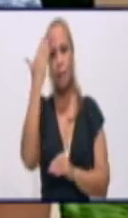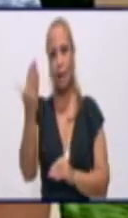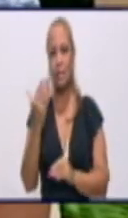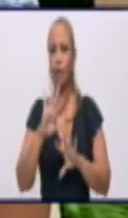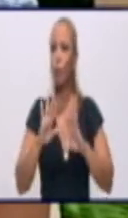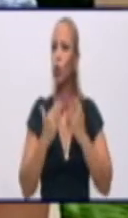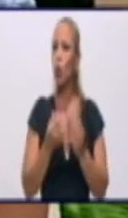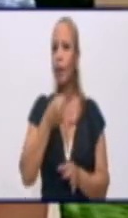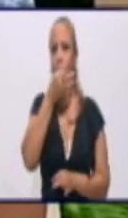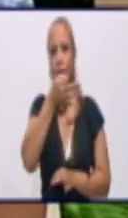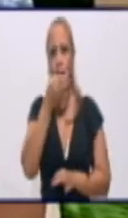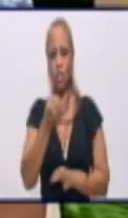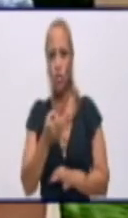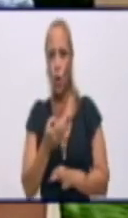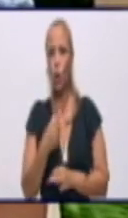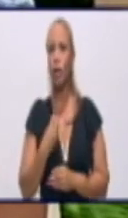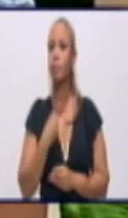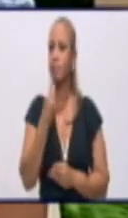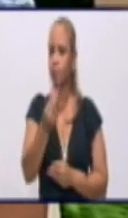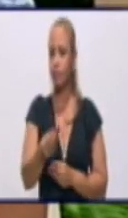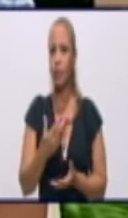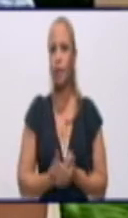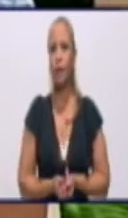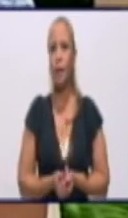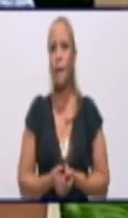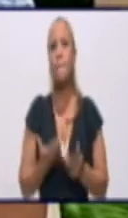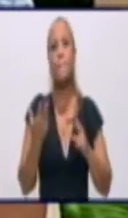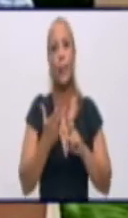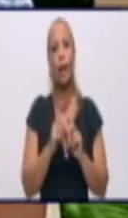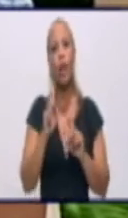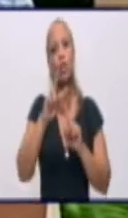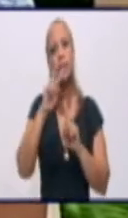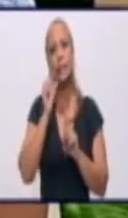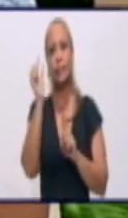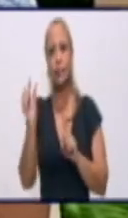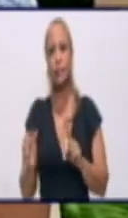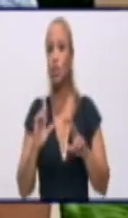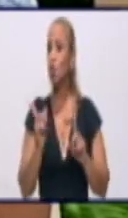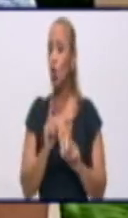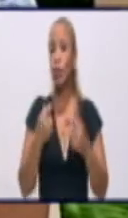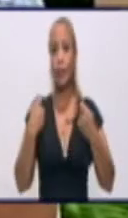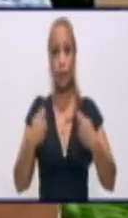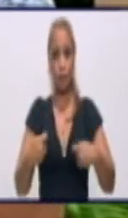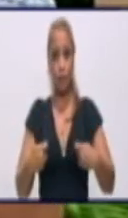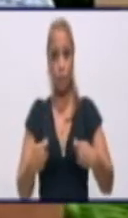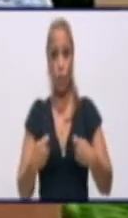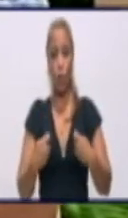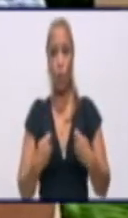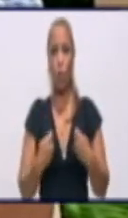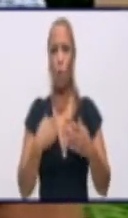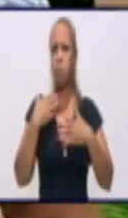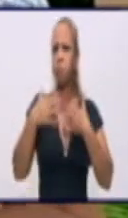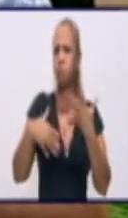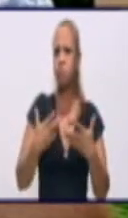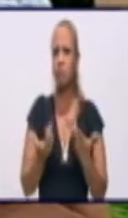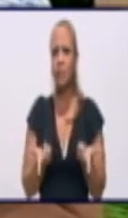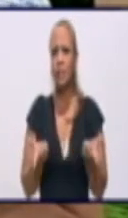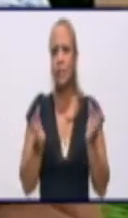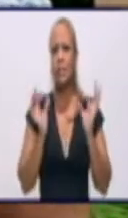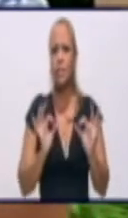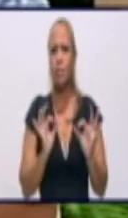explicación que usted acaba de ofrecernos. Para los televidentes no debemos convertirnos en un simple